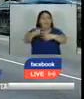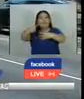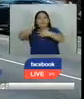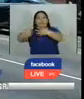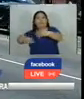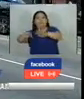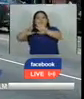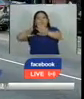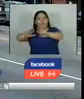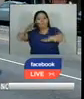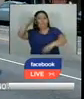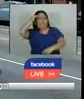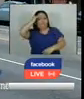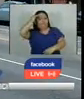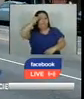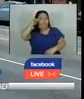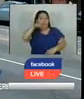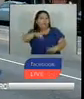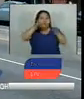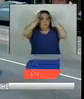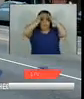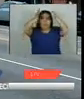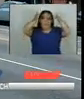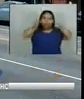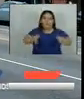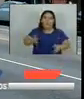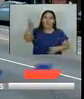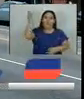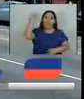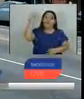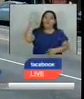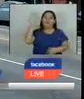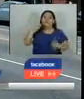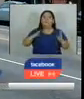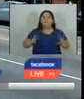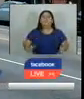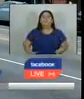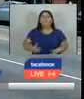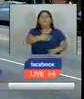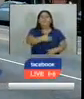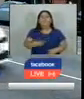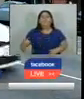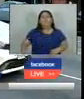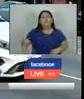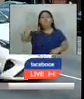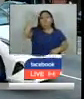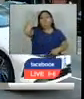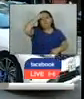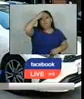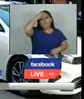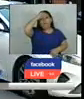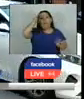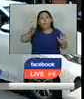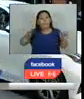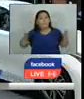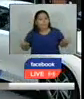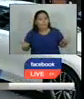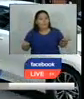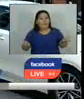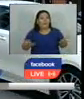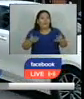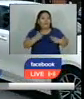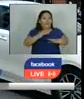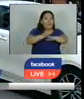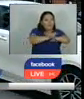8. Cabe recordar que esta medida fue impuesta por la exadministración del expresidente Donald Trump, esto con el objetivo de evitar